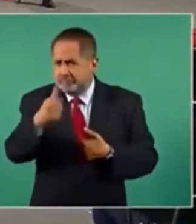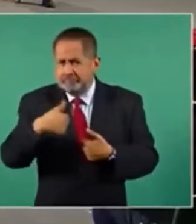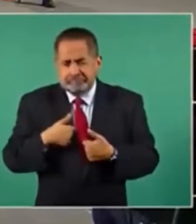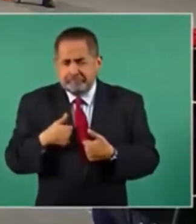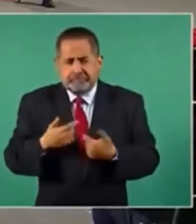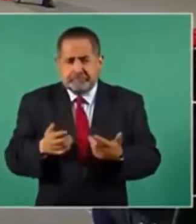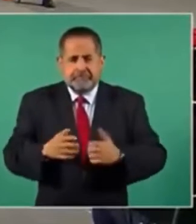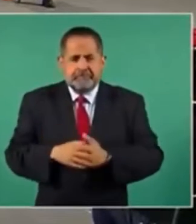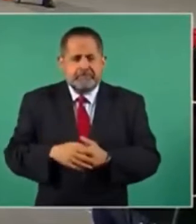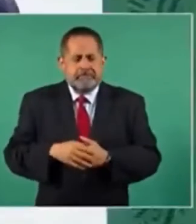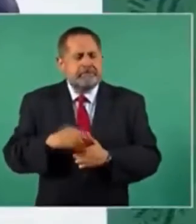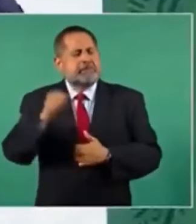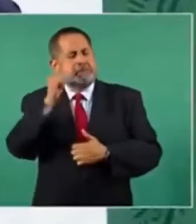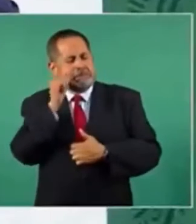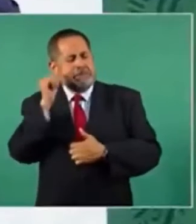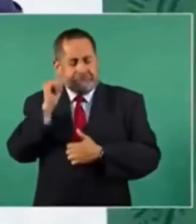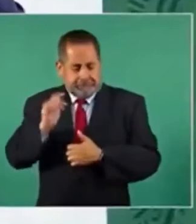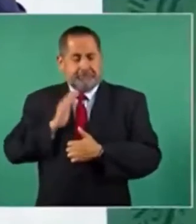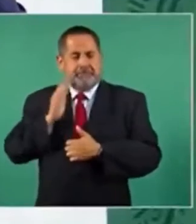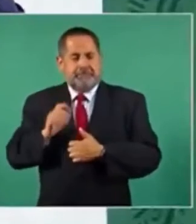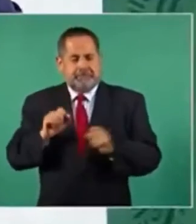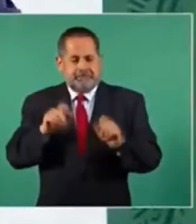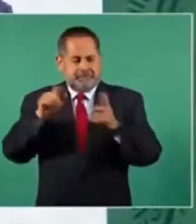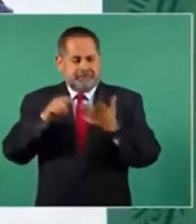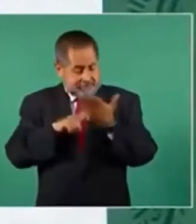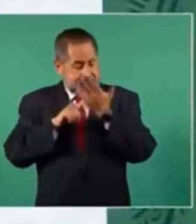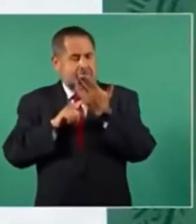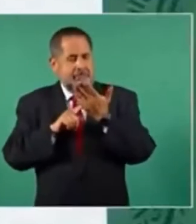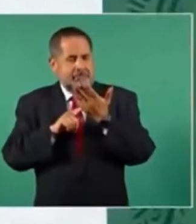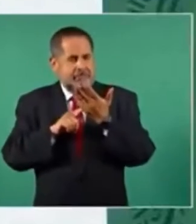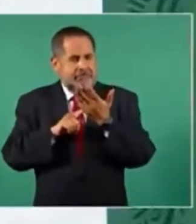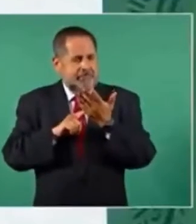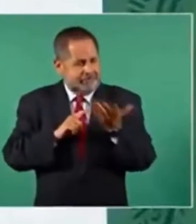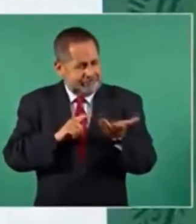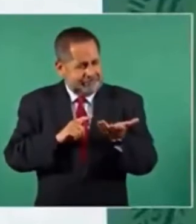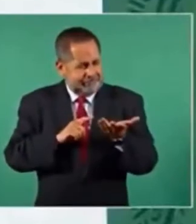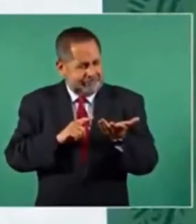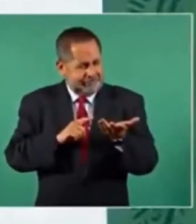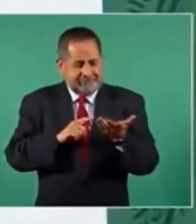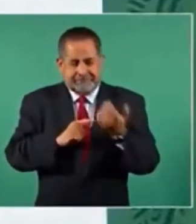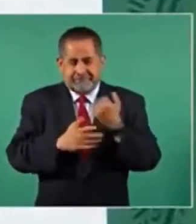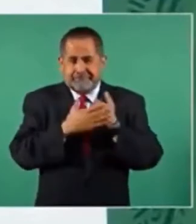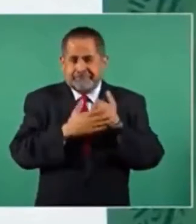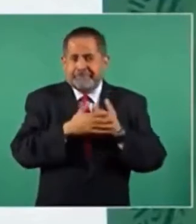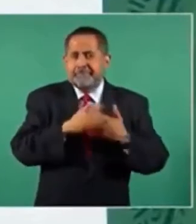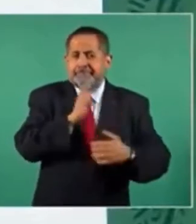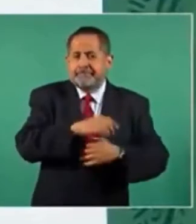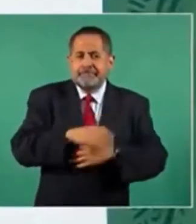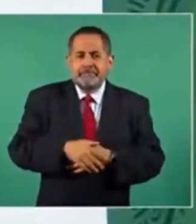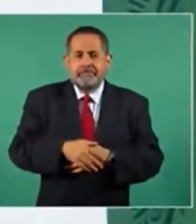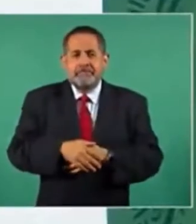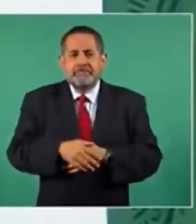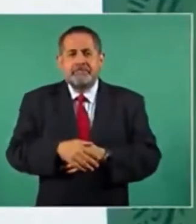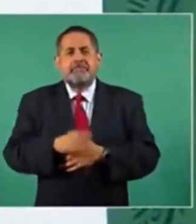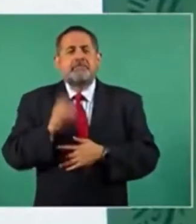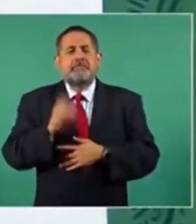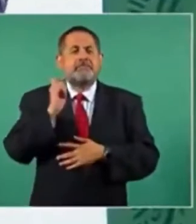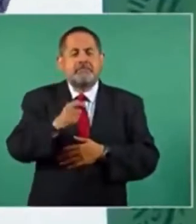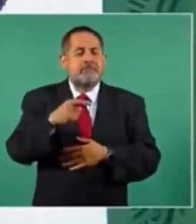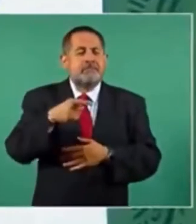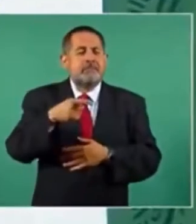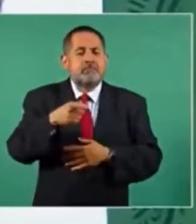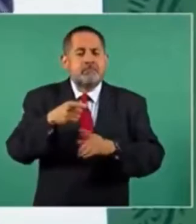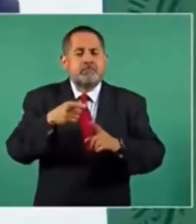Hasta ayer me enteré de que uno que había recibido dinero